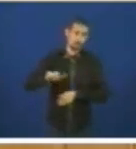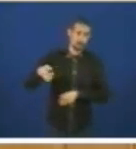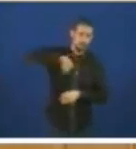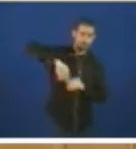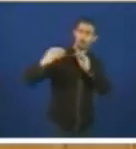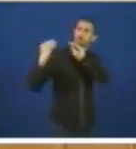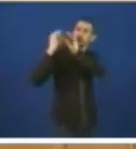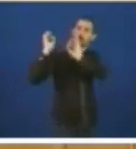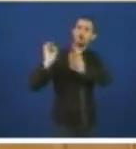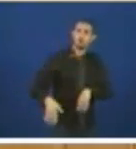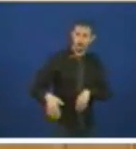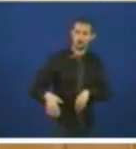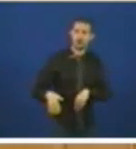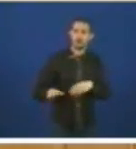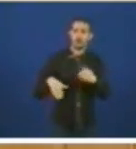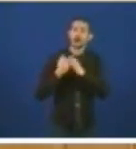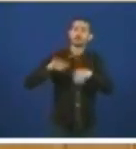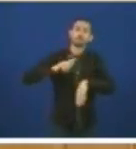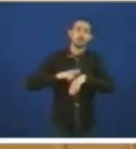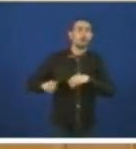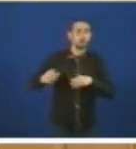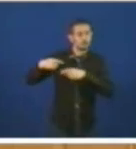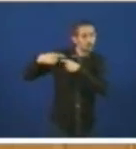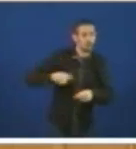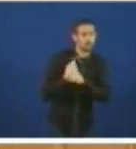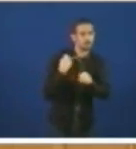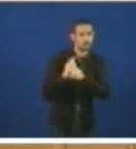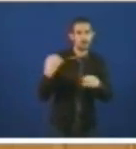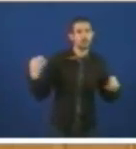os asteleros en facerlo hasta as últimas consecuencias polo tanto